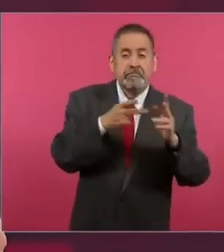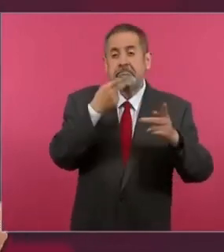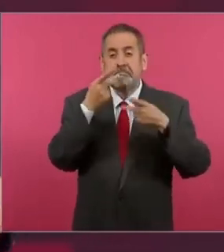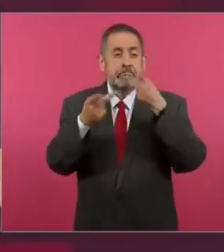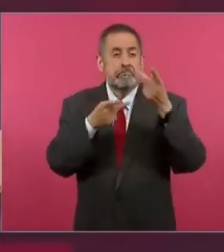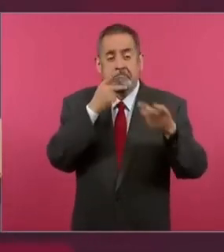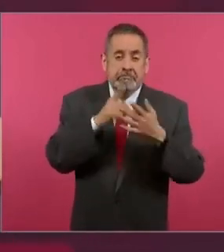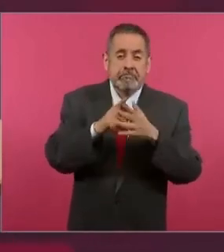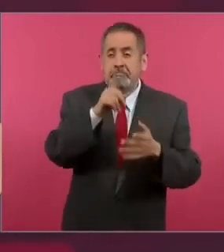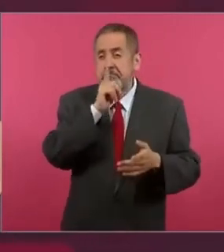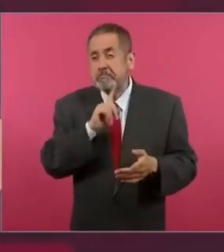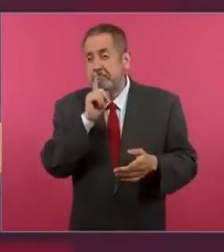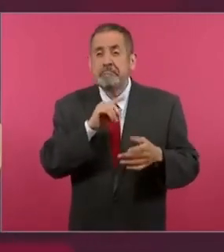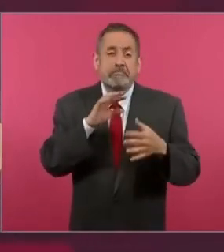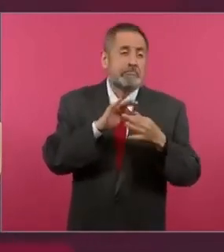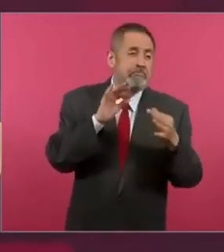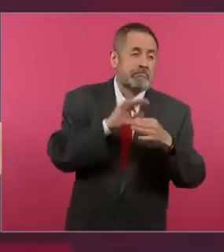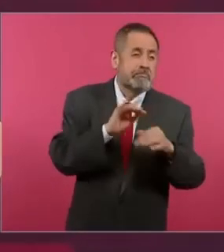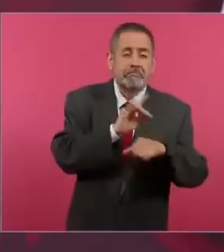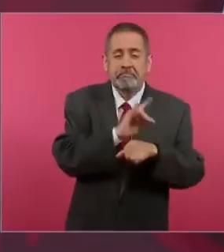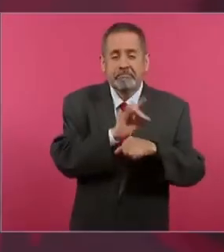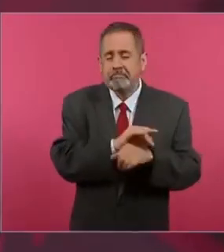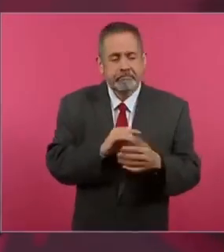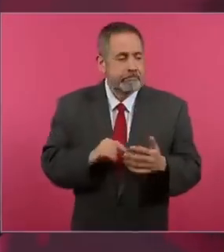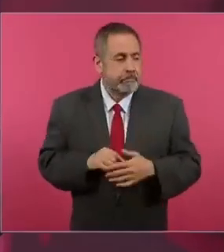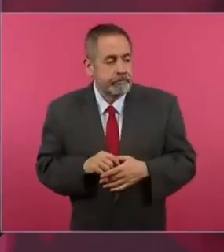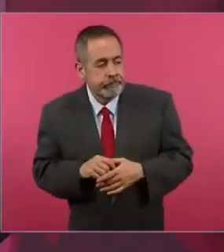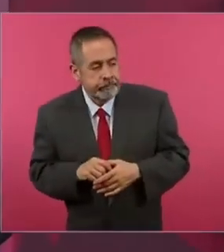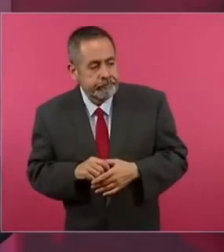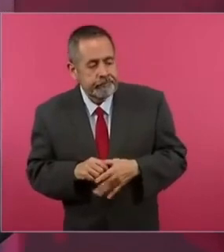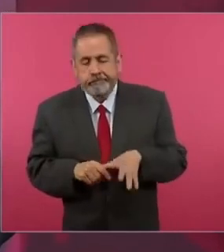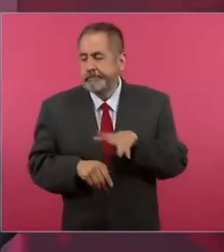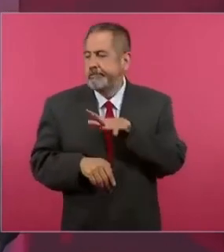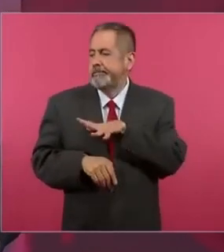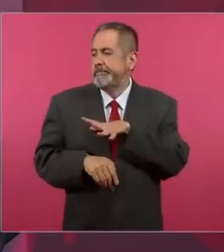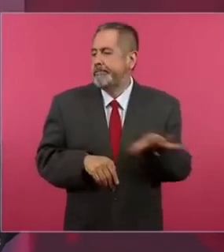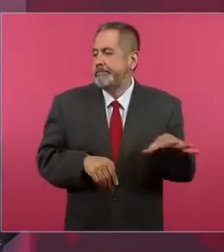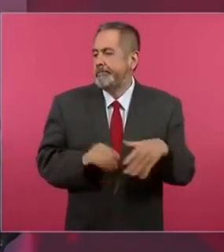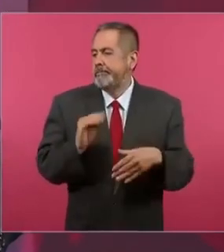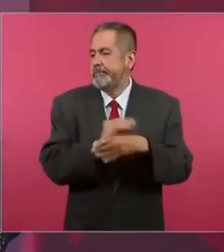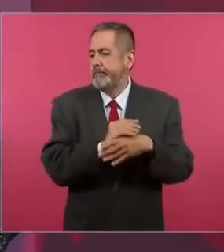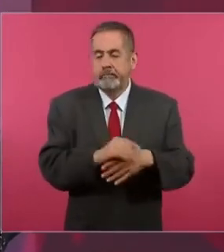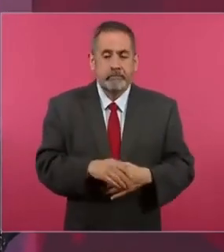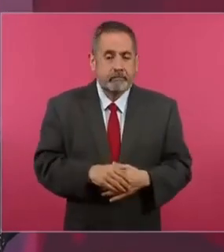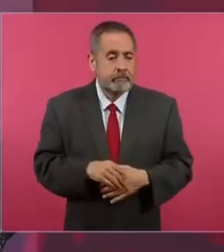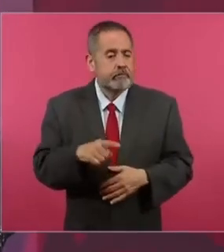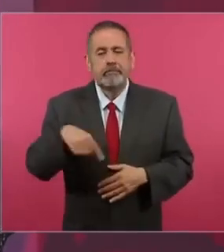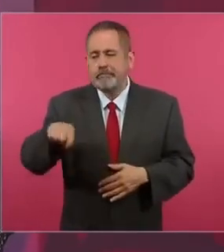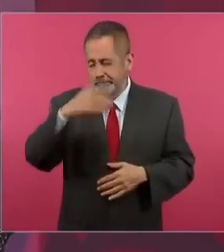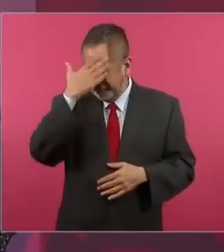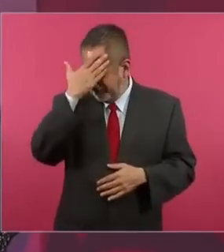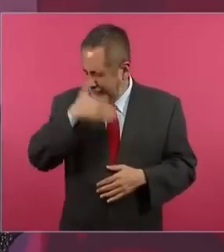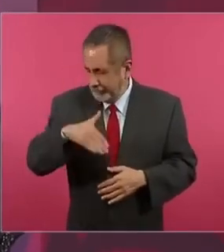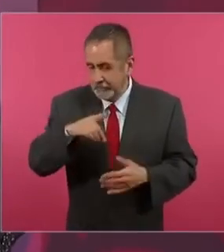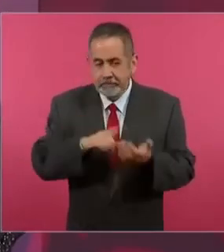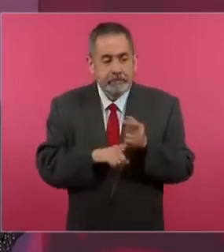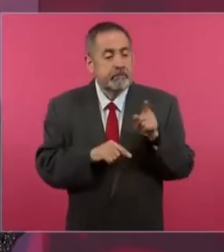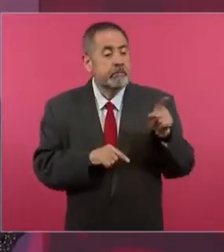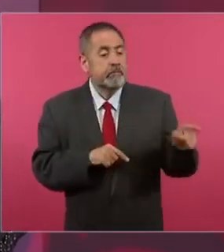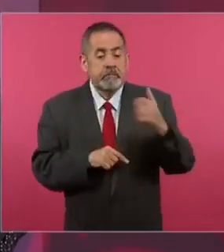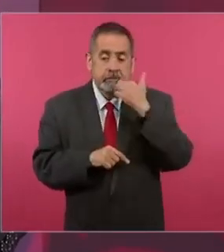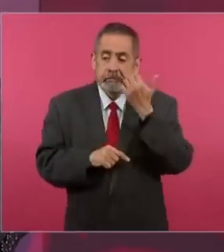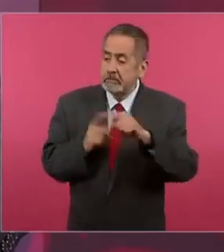mentiras, estos mitos los han estado promoviendo para seguir